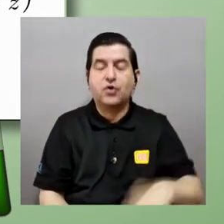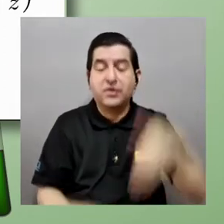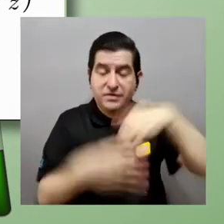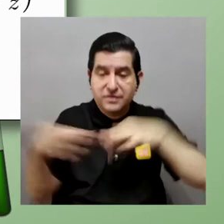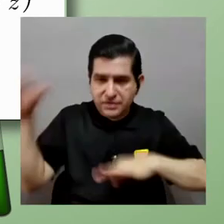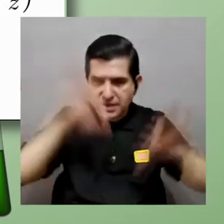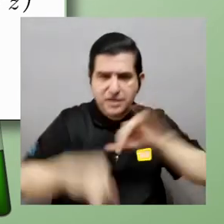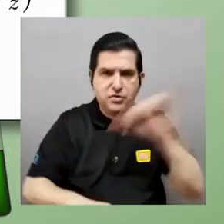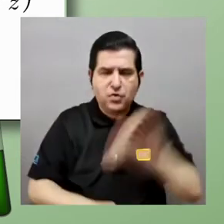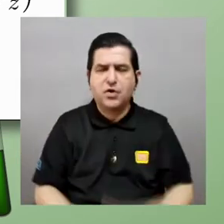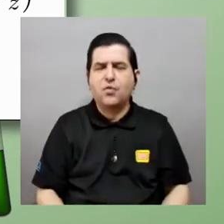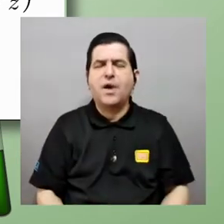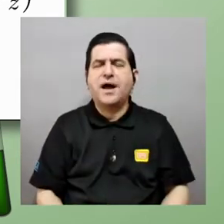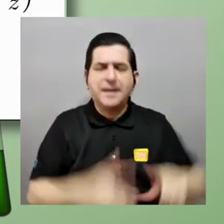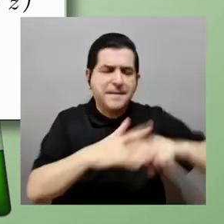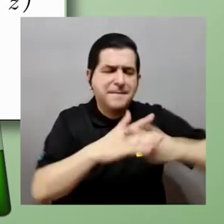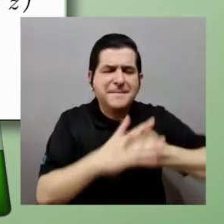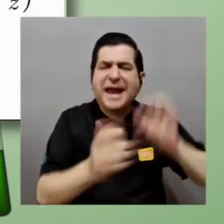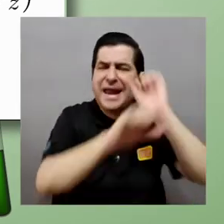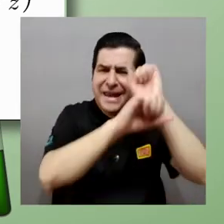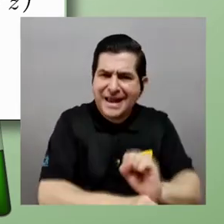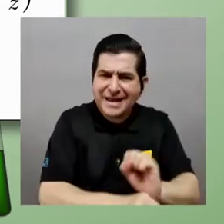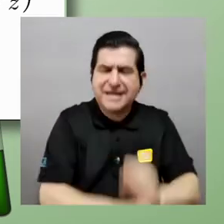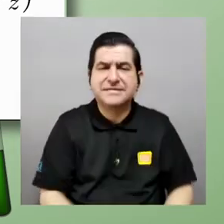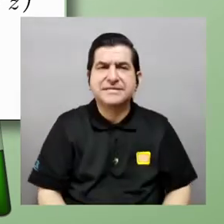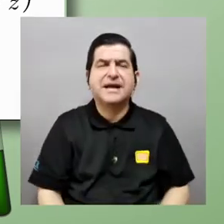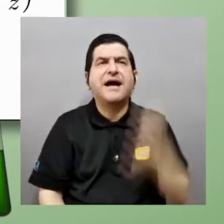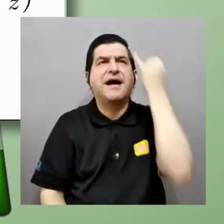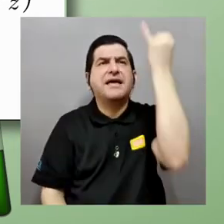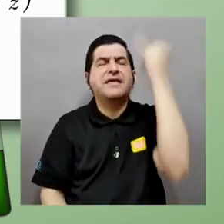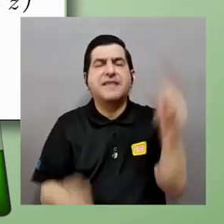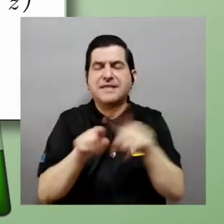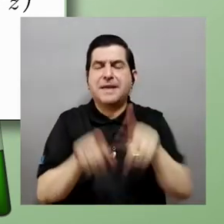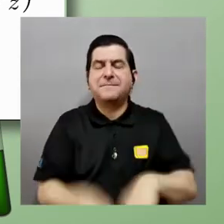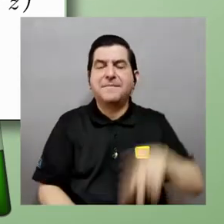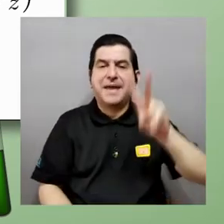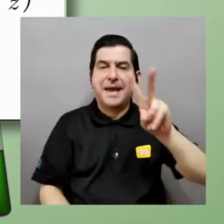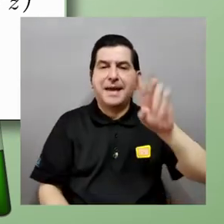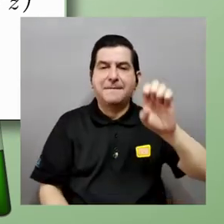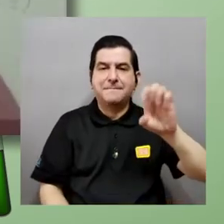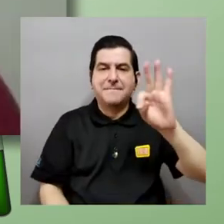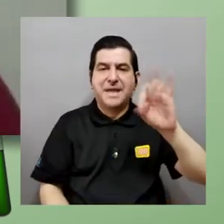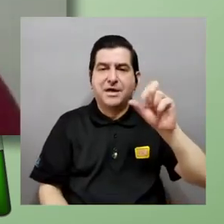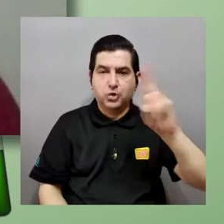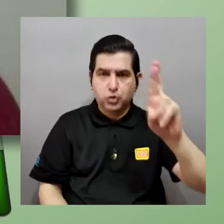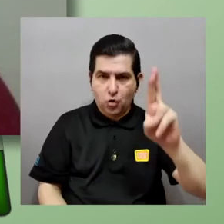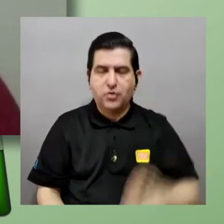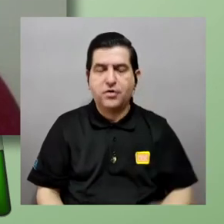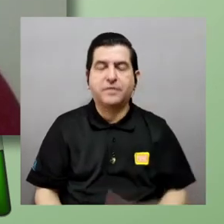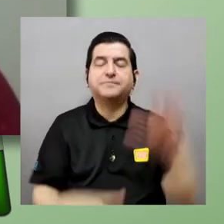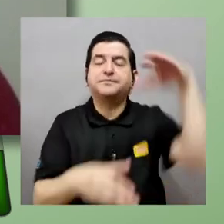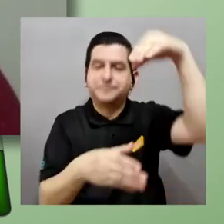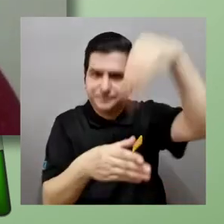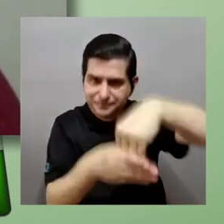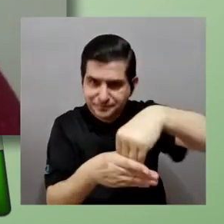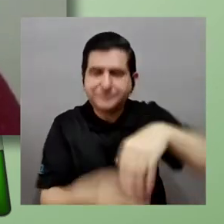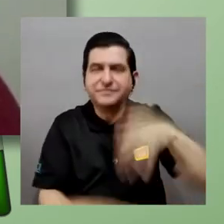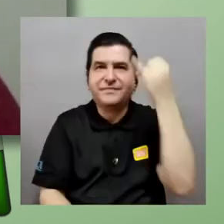física igual cuando apareció la mecánica clásica introdujo el concepto vectorial el concepto vectorial